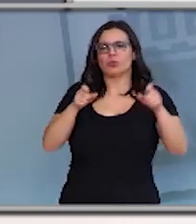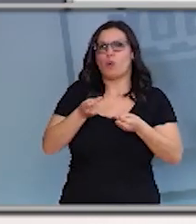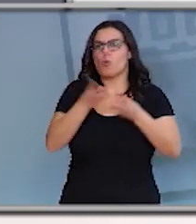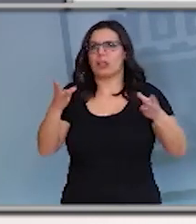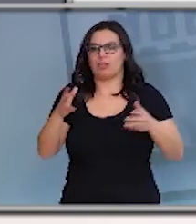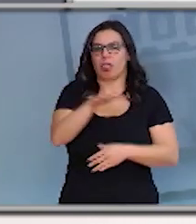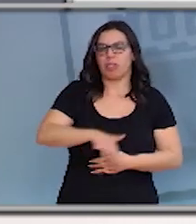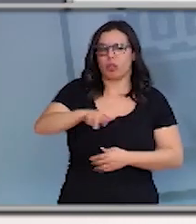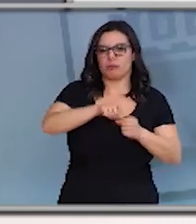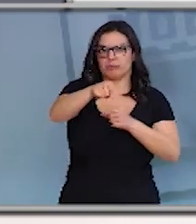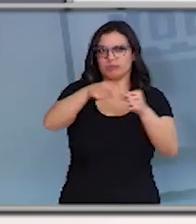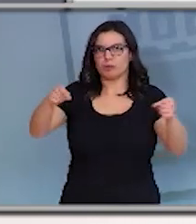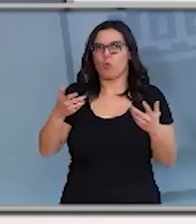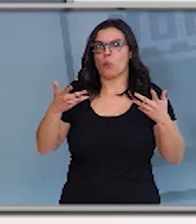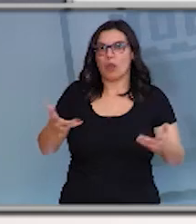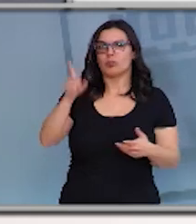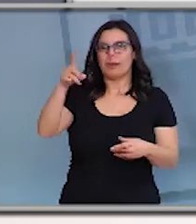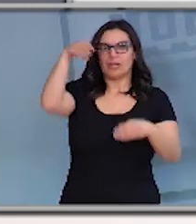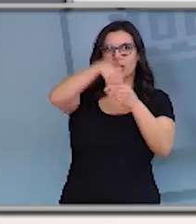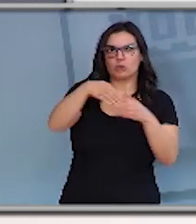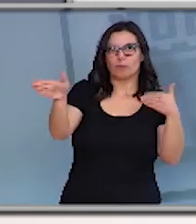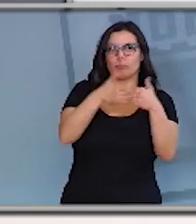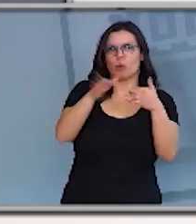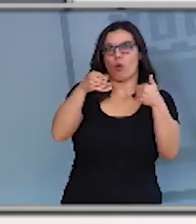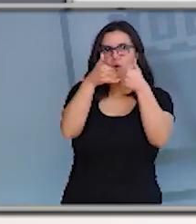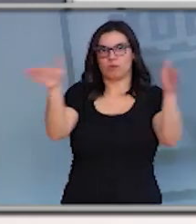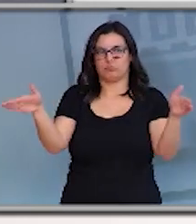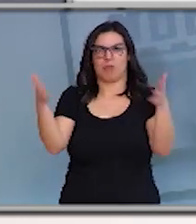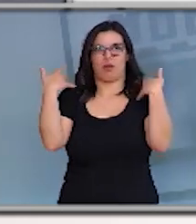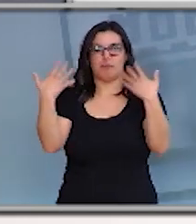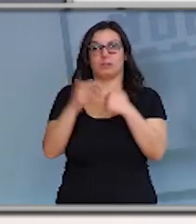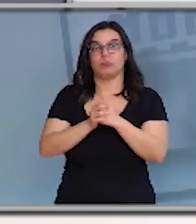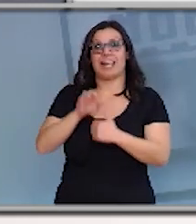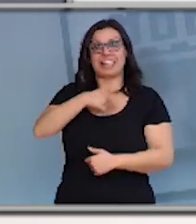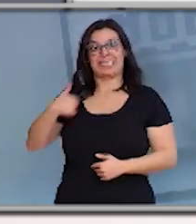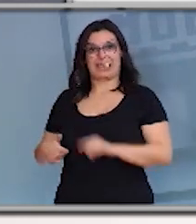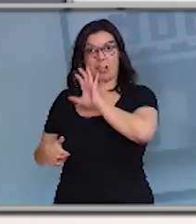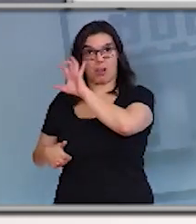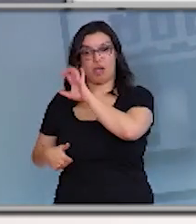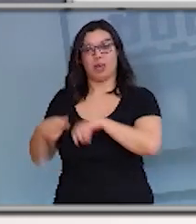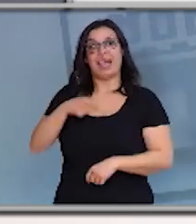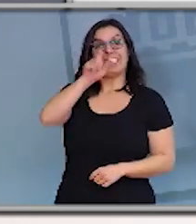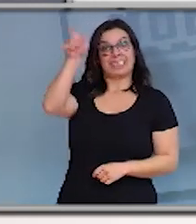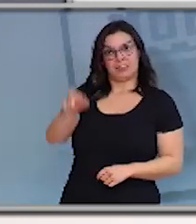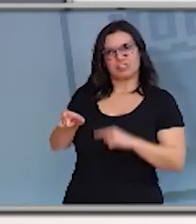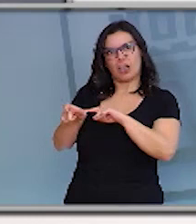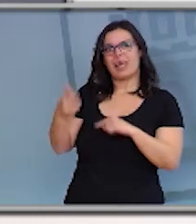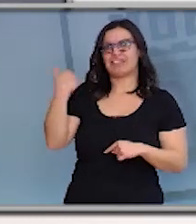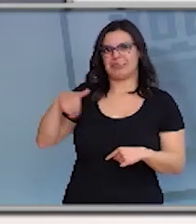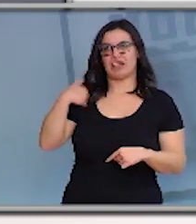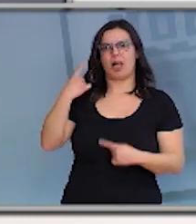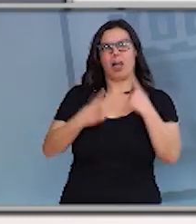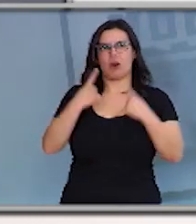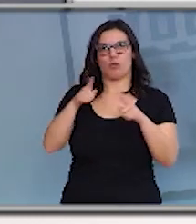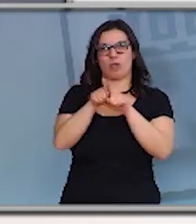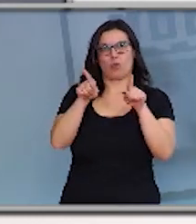e, sobre todo, se o evento é interior ou non. En China, en Italia, se han aplicado medidas de cordón sanitario,